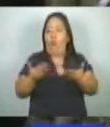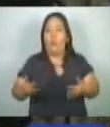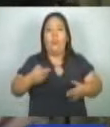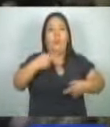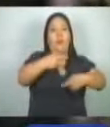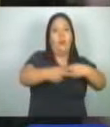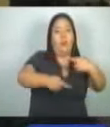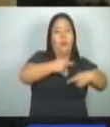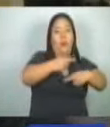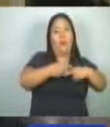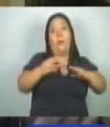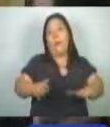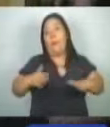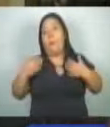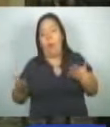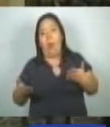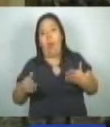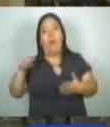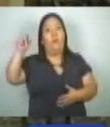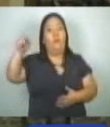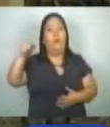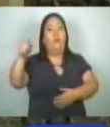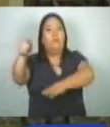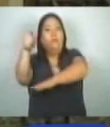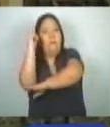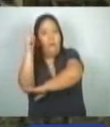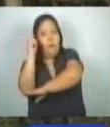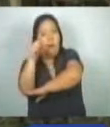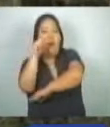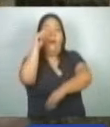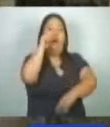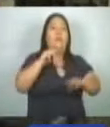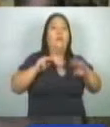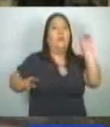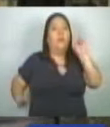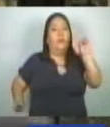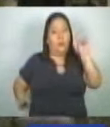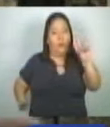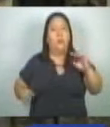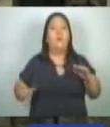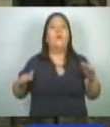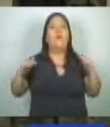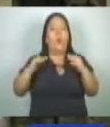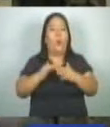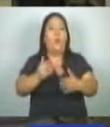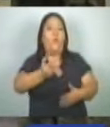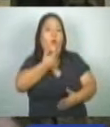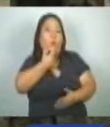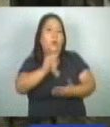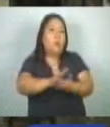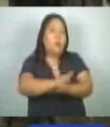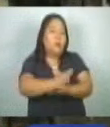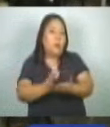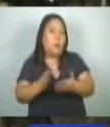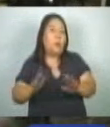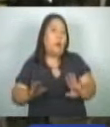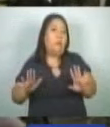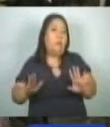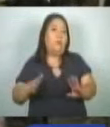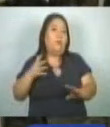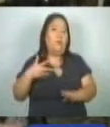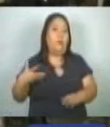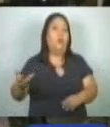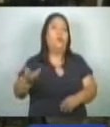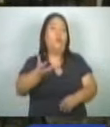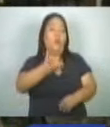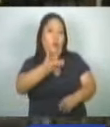llevando a Surf City, pero también a la ciudad de San Salvador. También compartieron información, datos satelitales de nuestro satélite